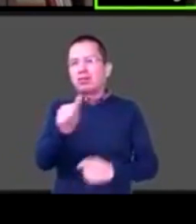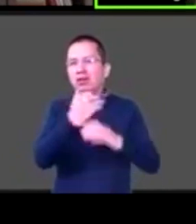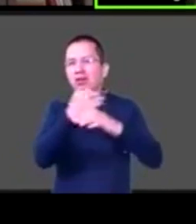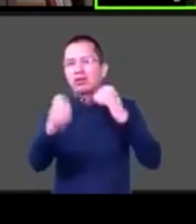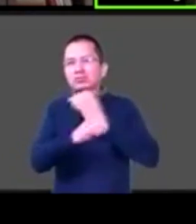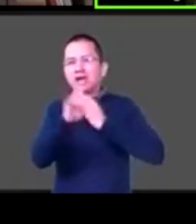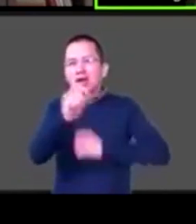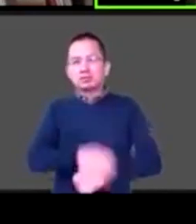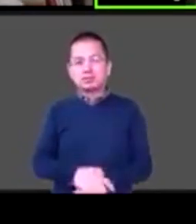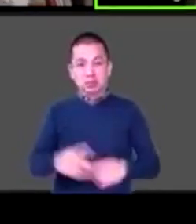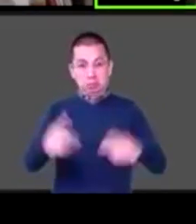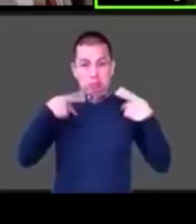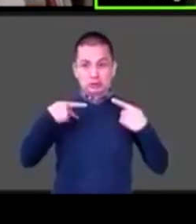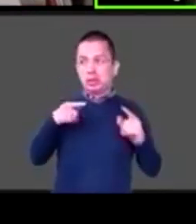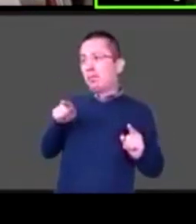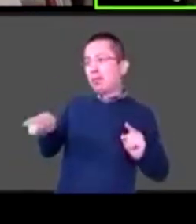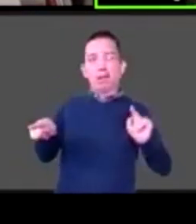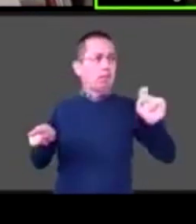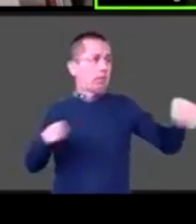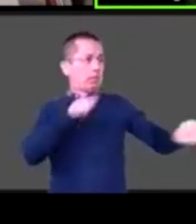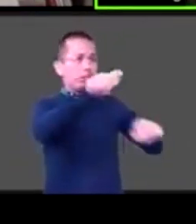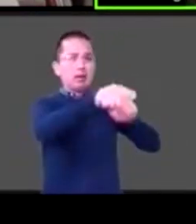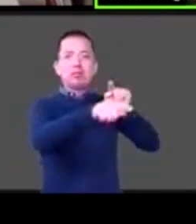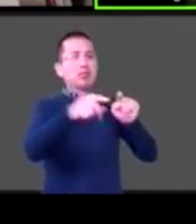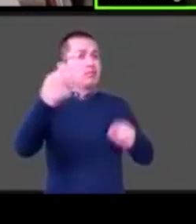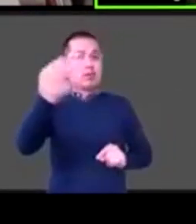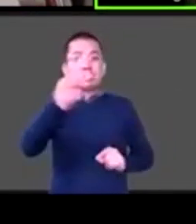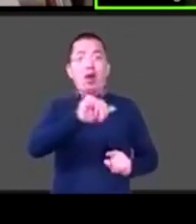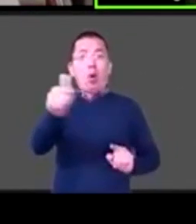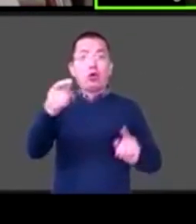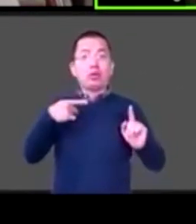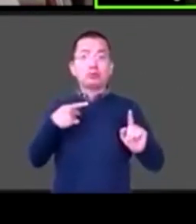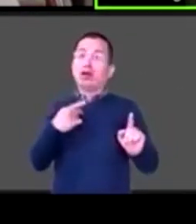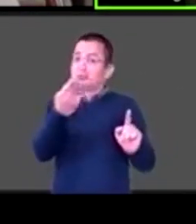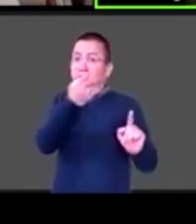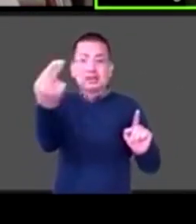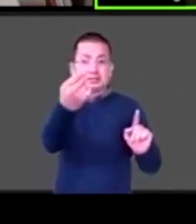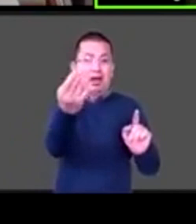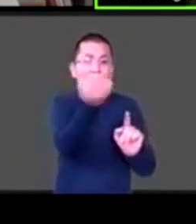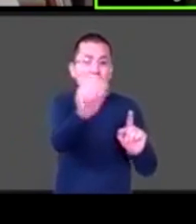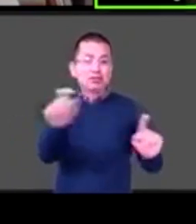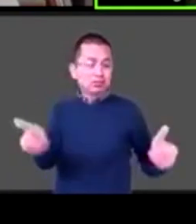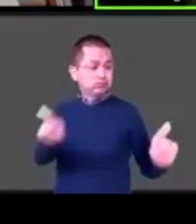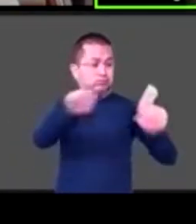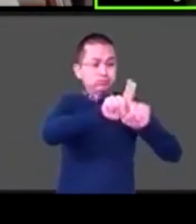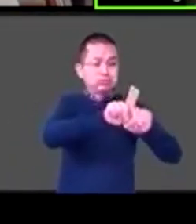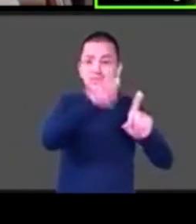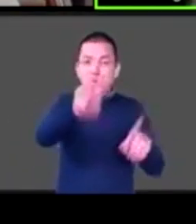creo que eso es algo que lo deja muy claro esta pandemia también todos nos necesitamos